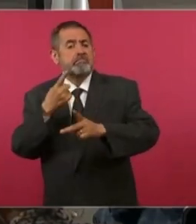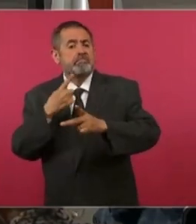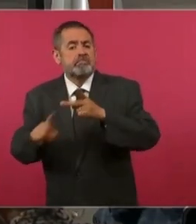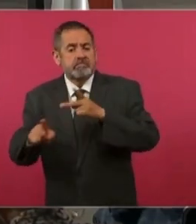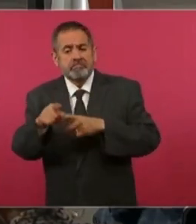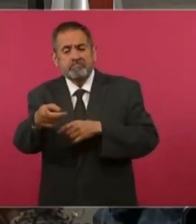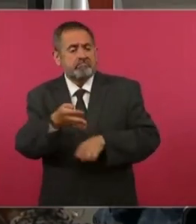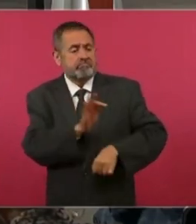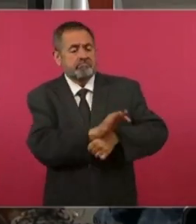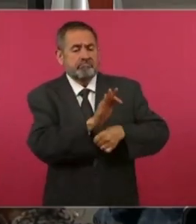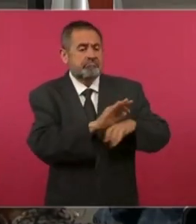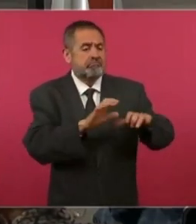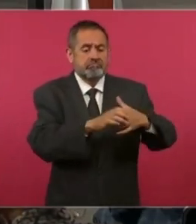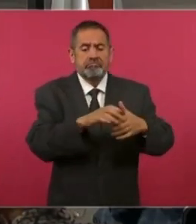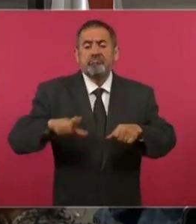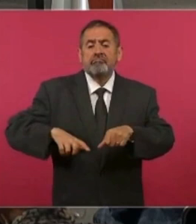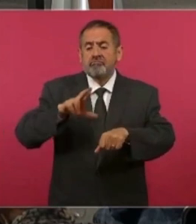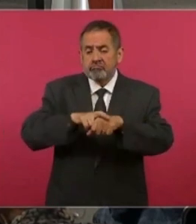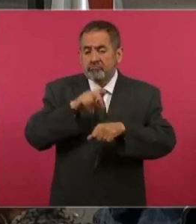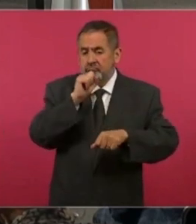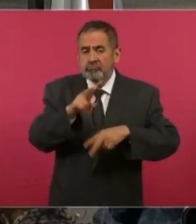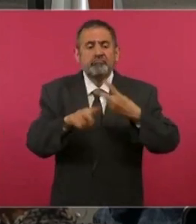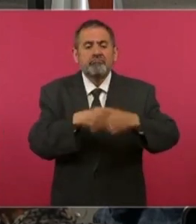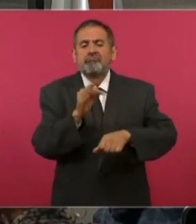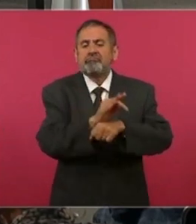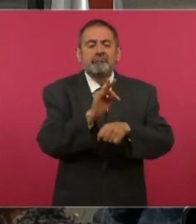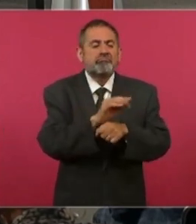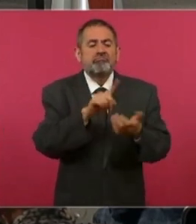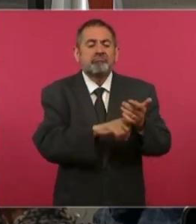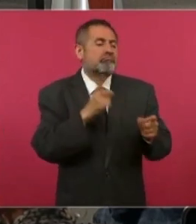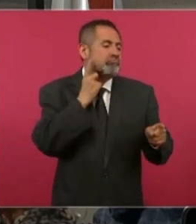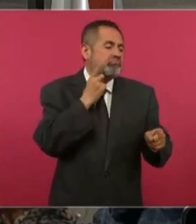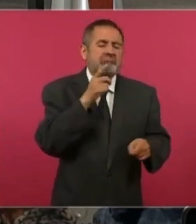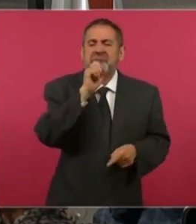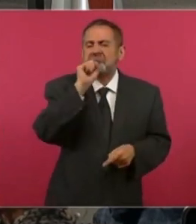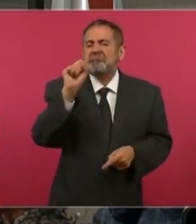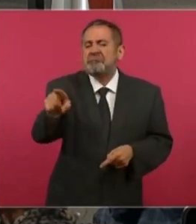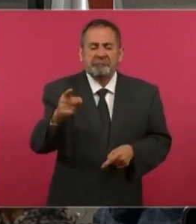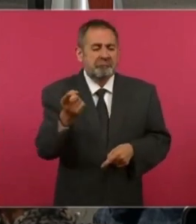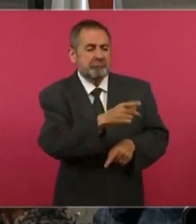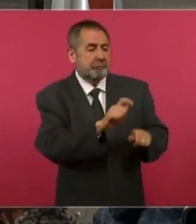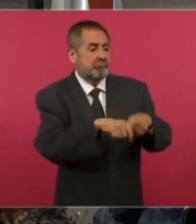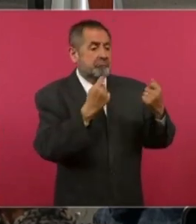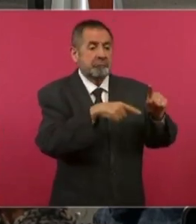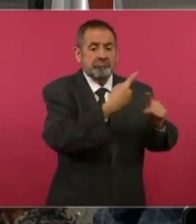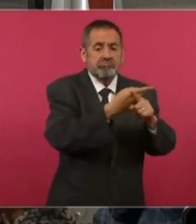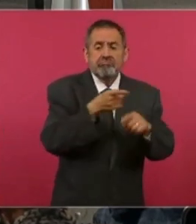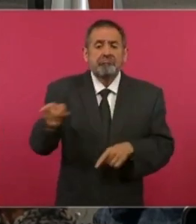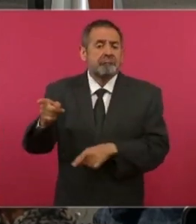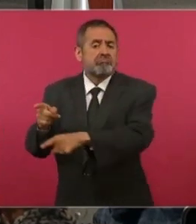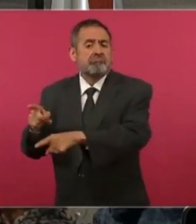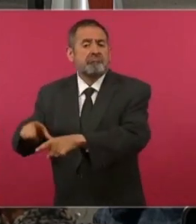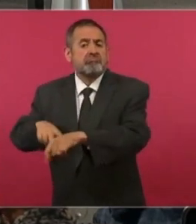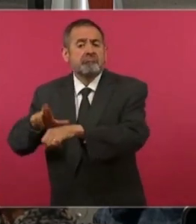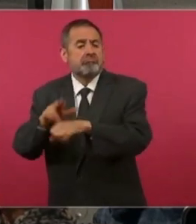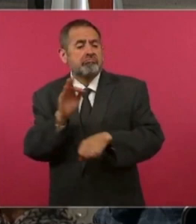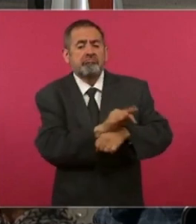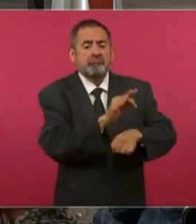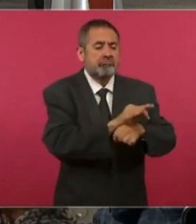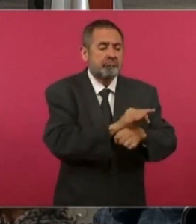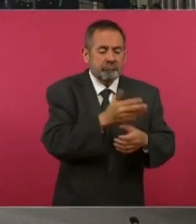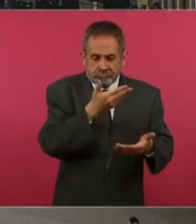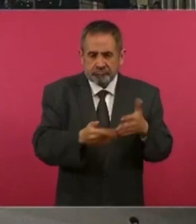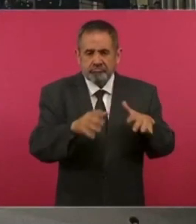misma protección el propio gobernador la dio en su momento a un diputado local acusado de violación que hoy se encuentra tras las rejas, que era